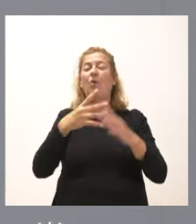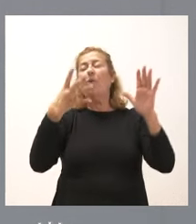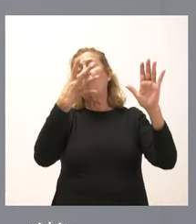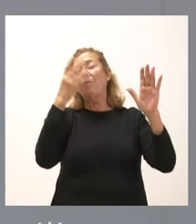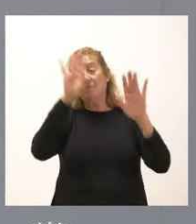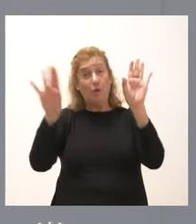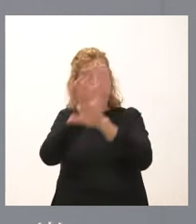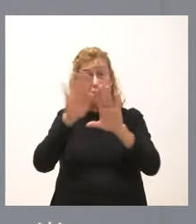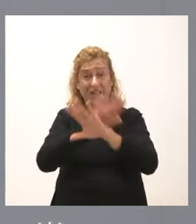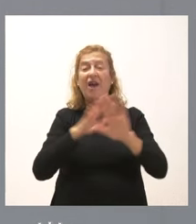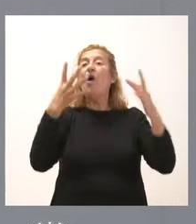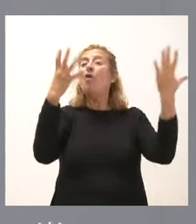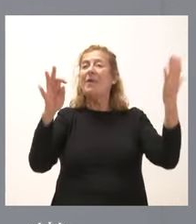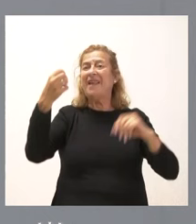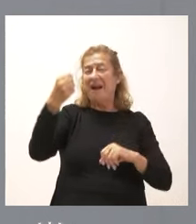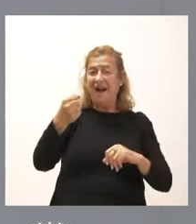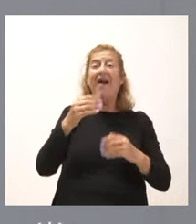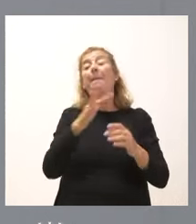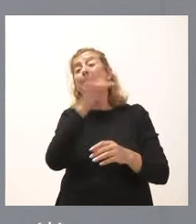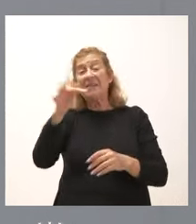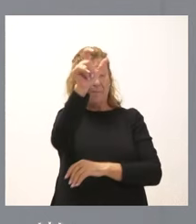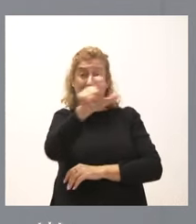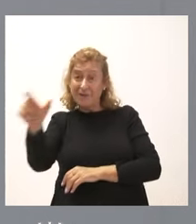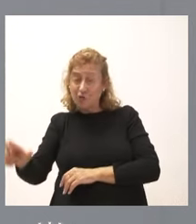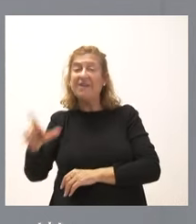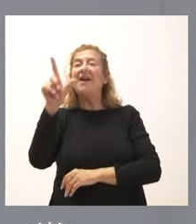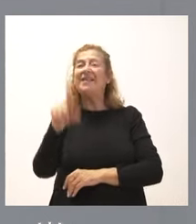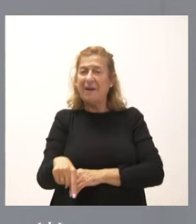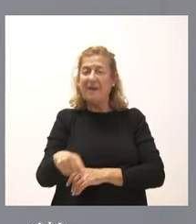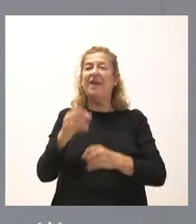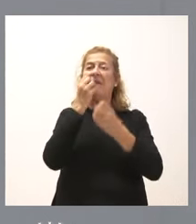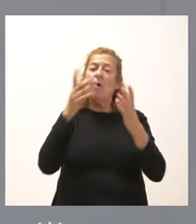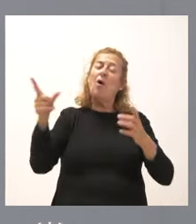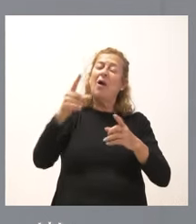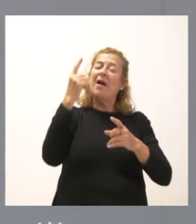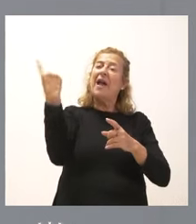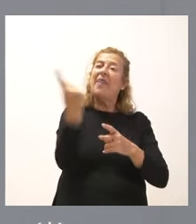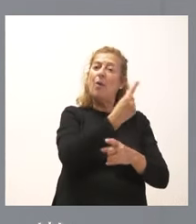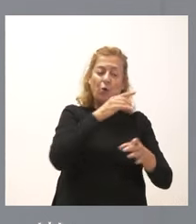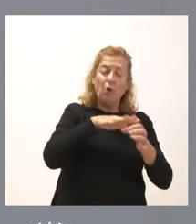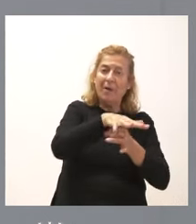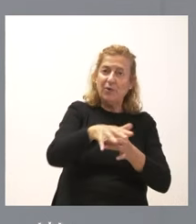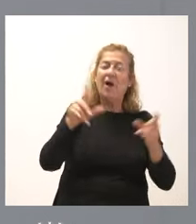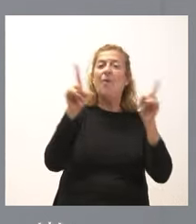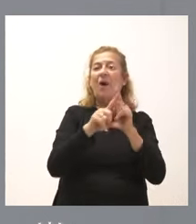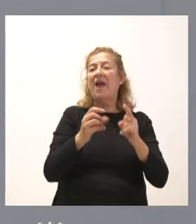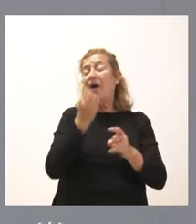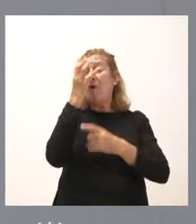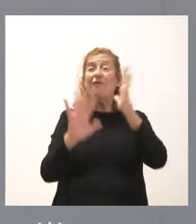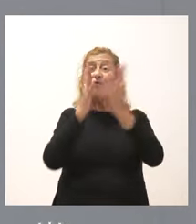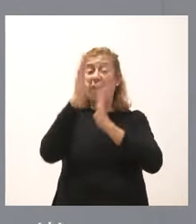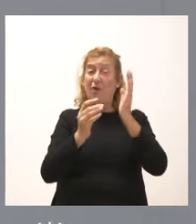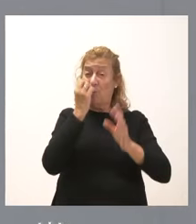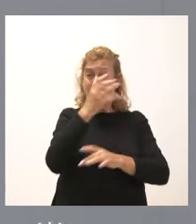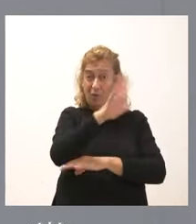Además del personal, las propuestas incluyen el equipamiento colectivo individual y, en concreto, las funciones son la extinción de incendios forestales, el trabajo de